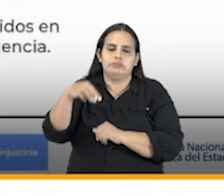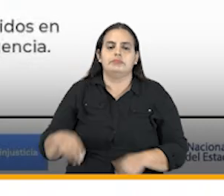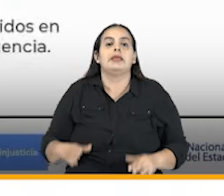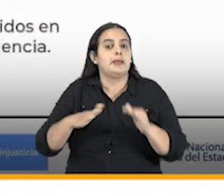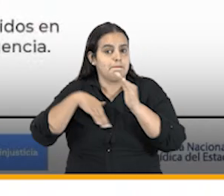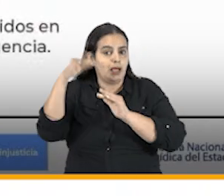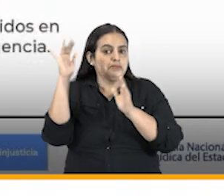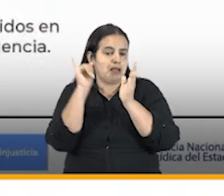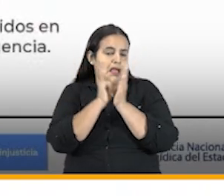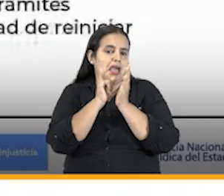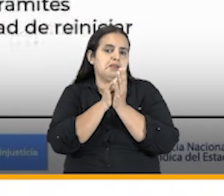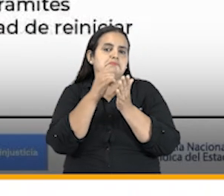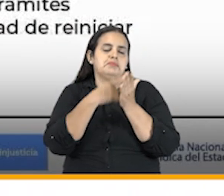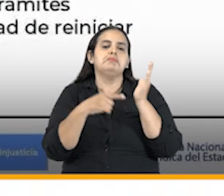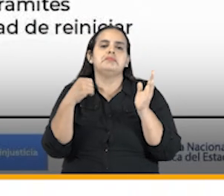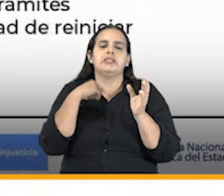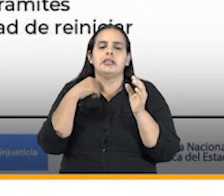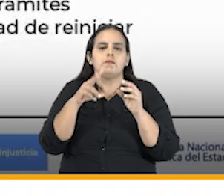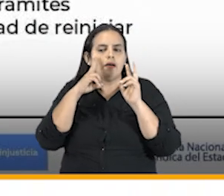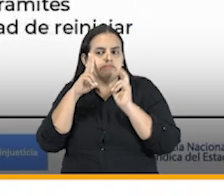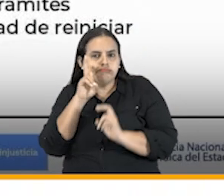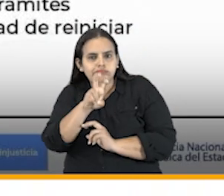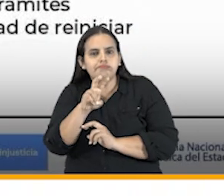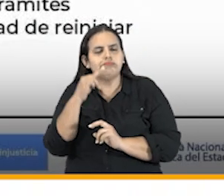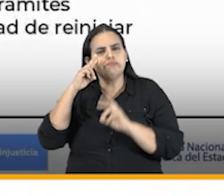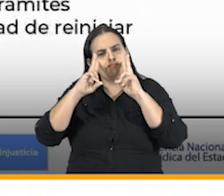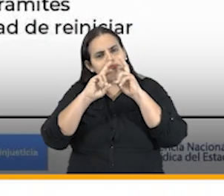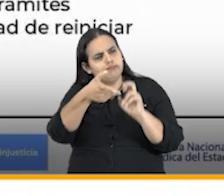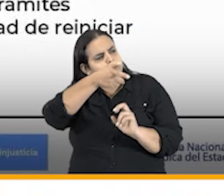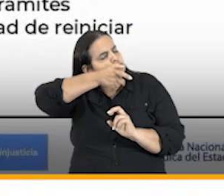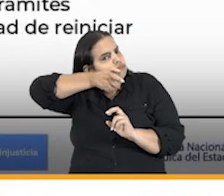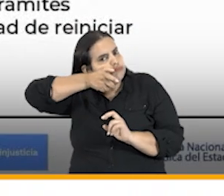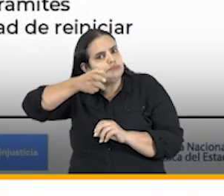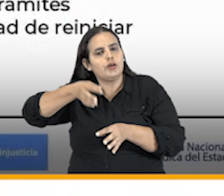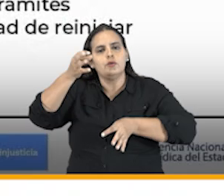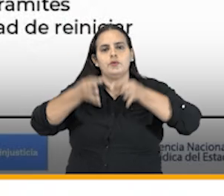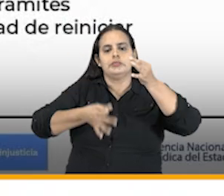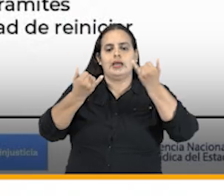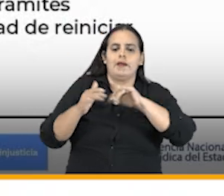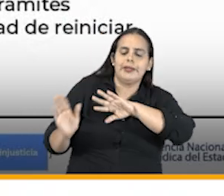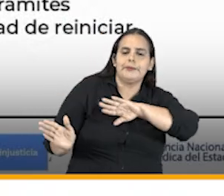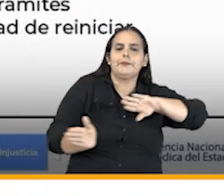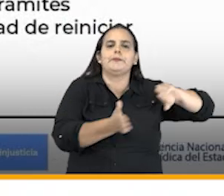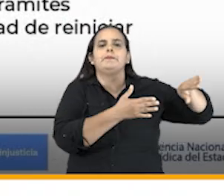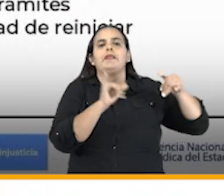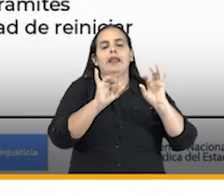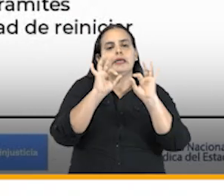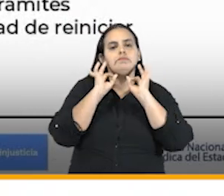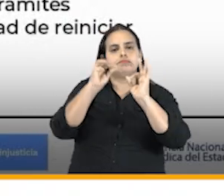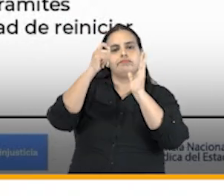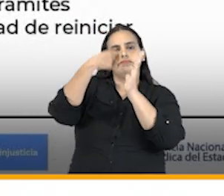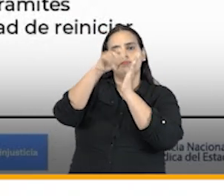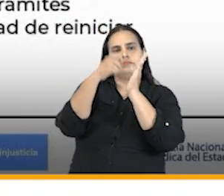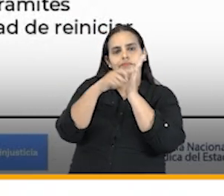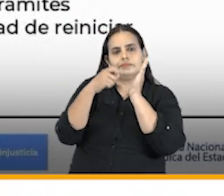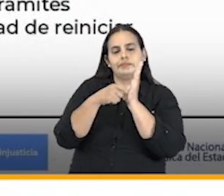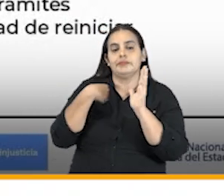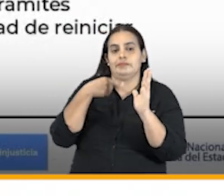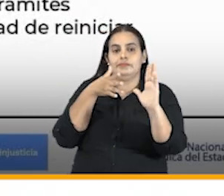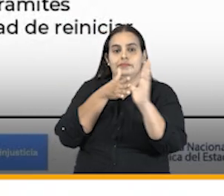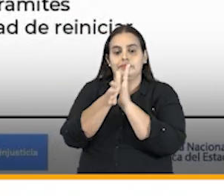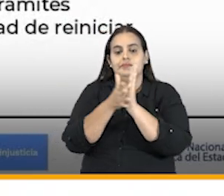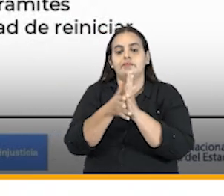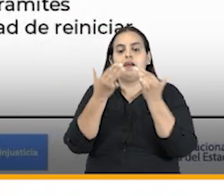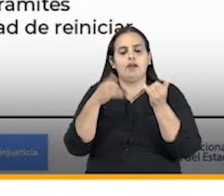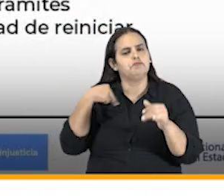de lo más relevante que tenemos en materia de intervención judicial pasando a la tasa de éxito como lo mencionaba también hace un momento